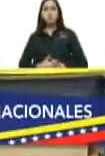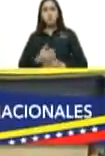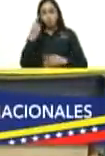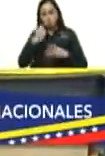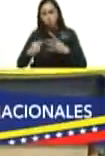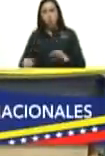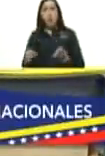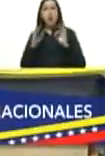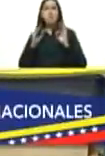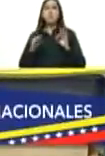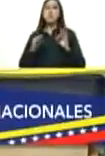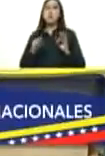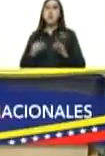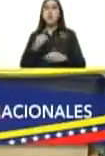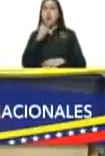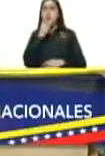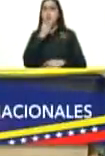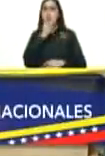especiales han pasado